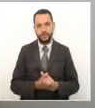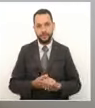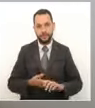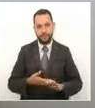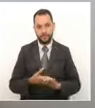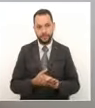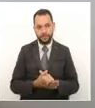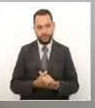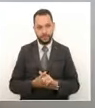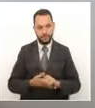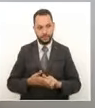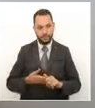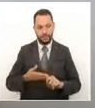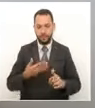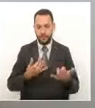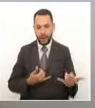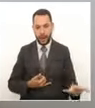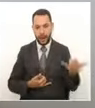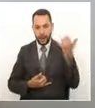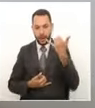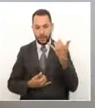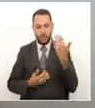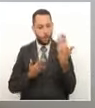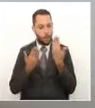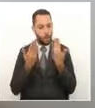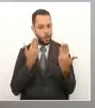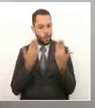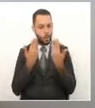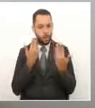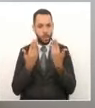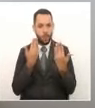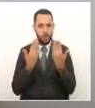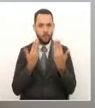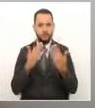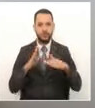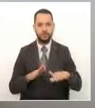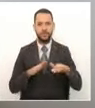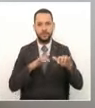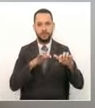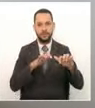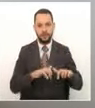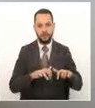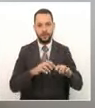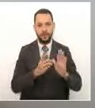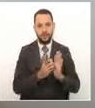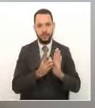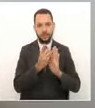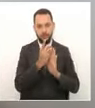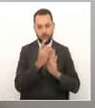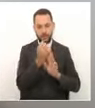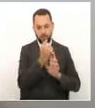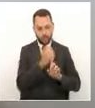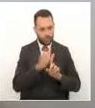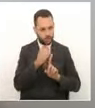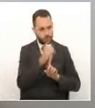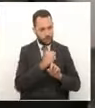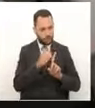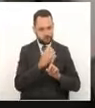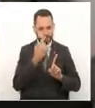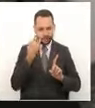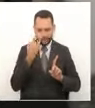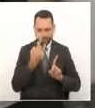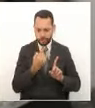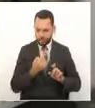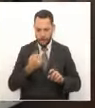La línea de la confianza surge de la Secretaría de Desarrollo Social como una intención pensada